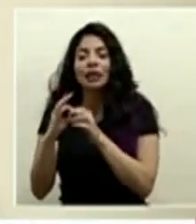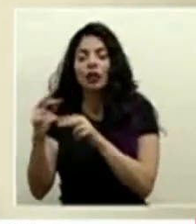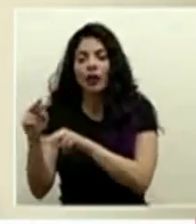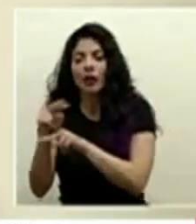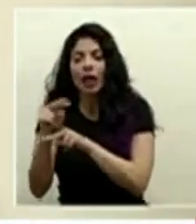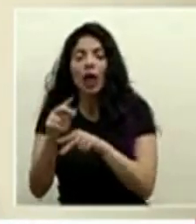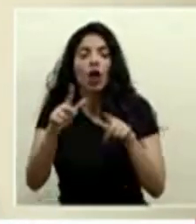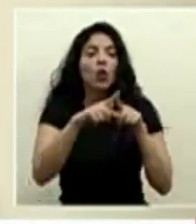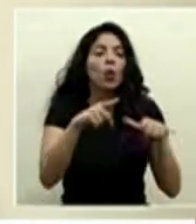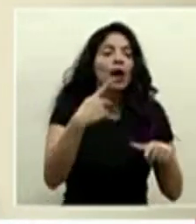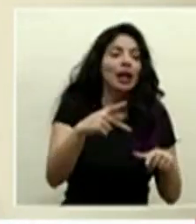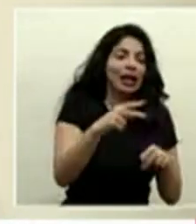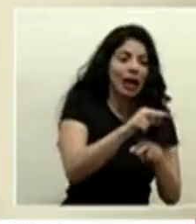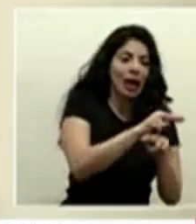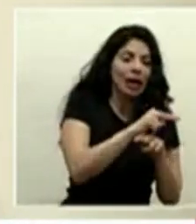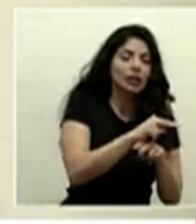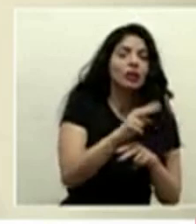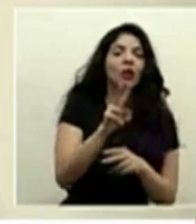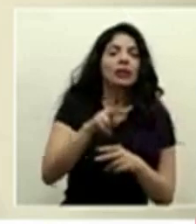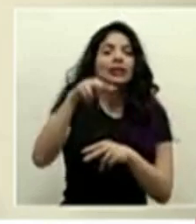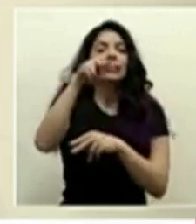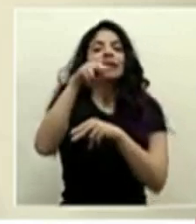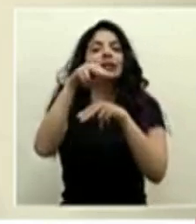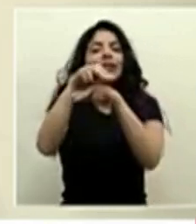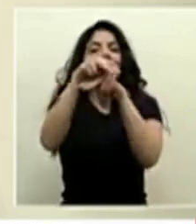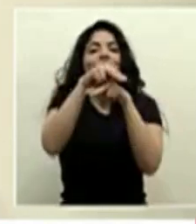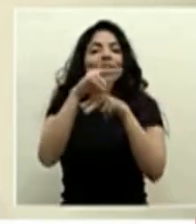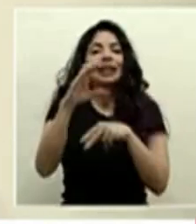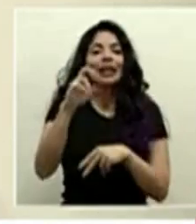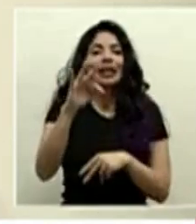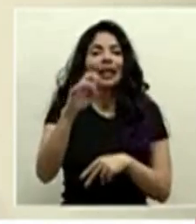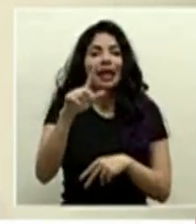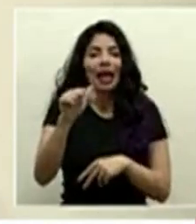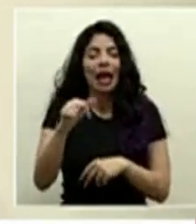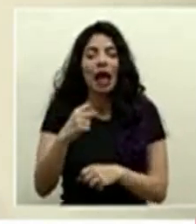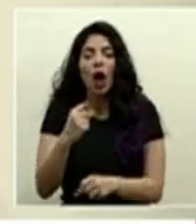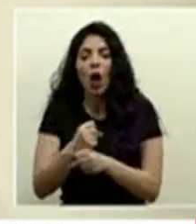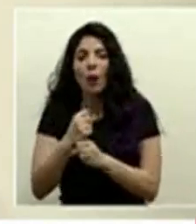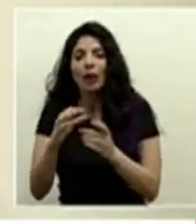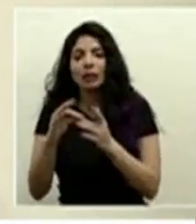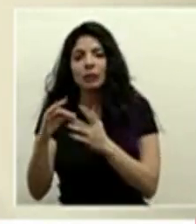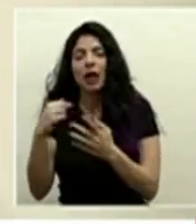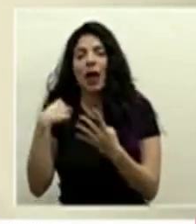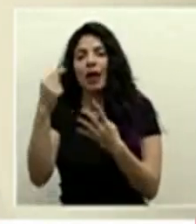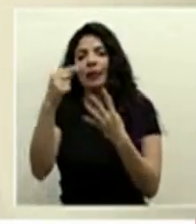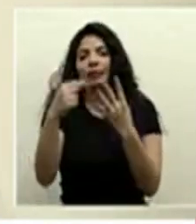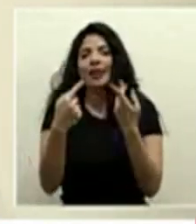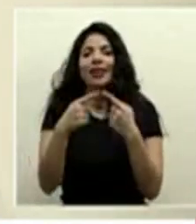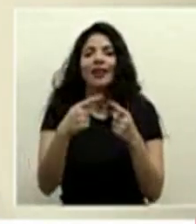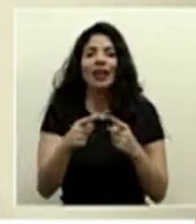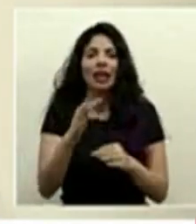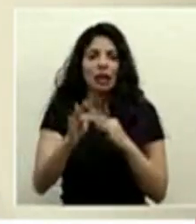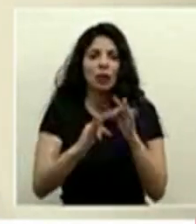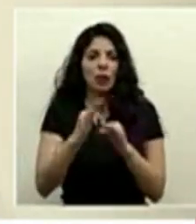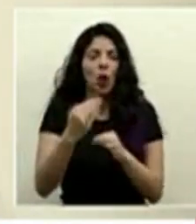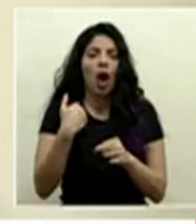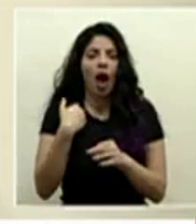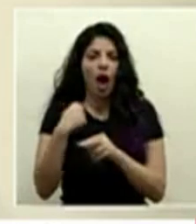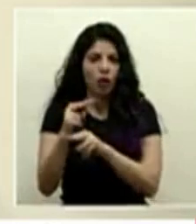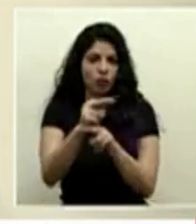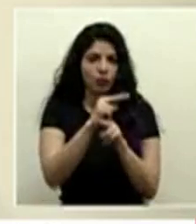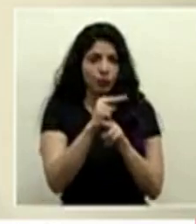en zonas de riesgo la que es por vigilancia sentinela la que es vigilancia en operativos especiales y este